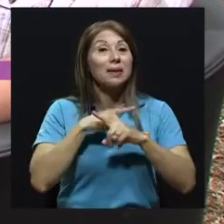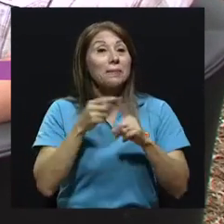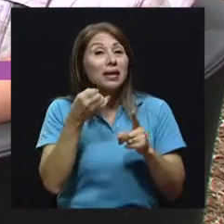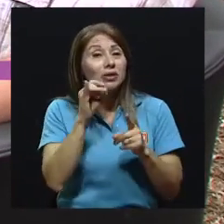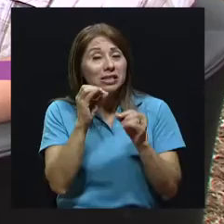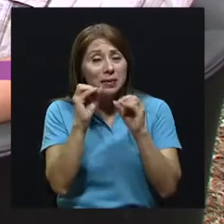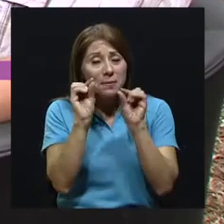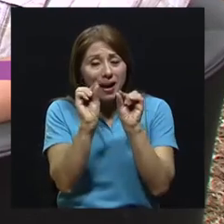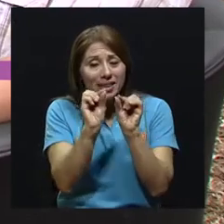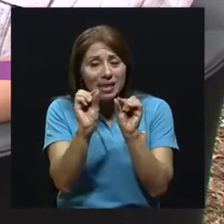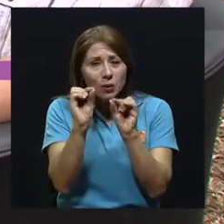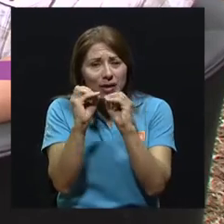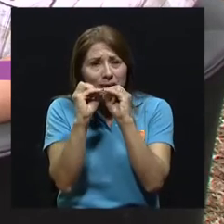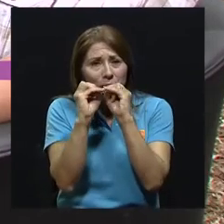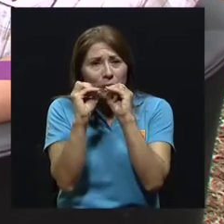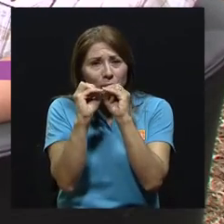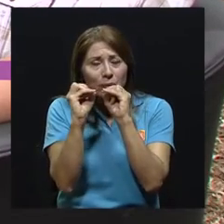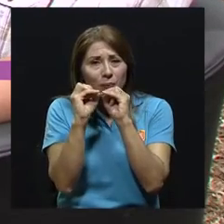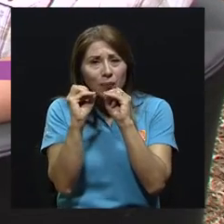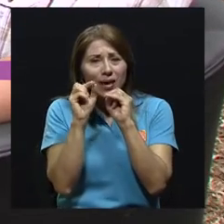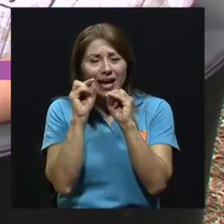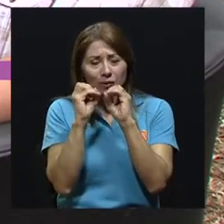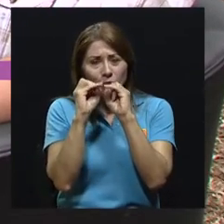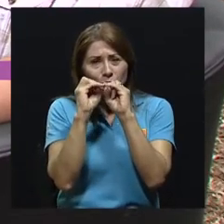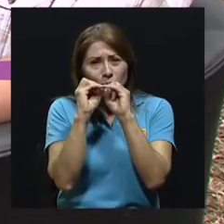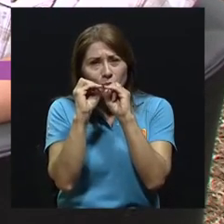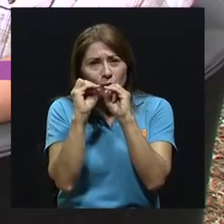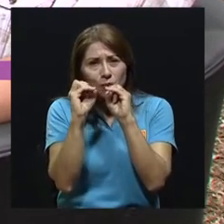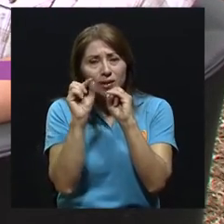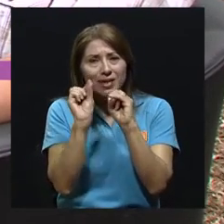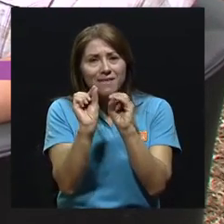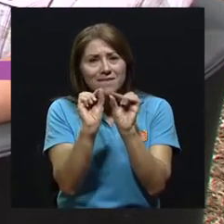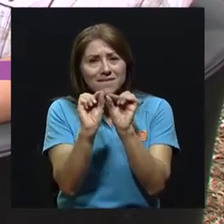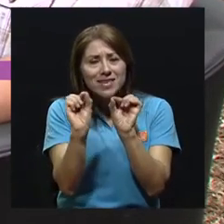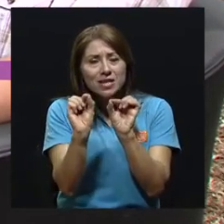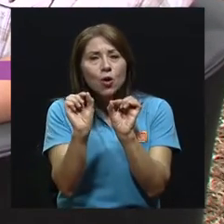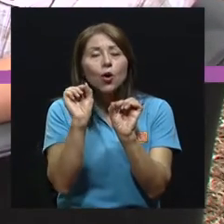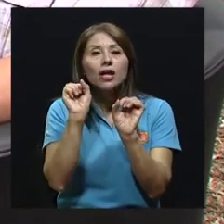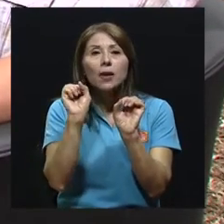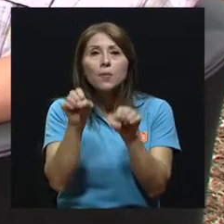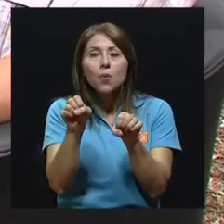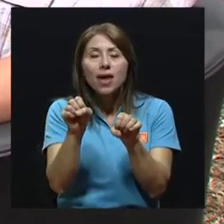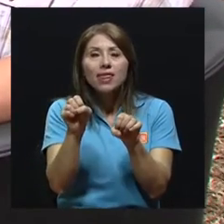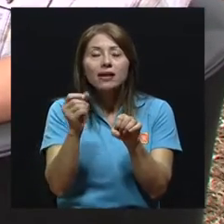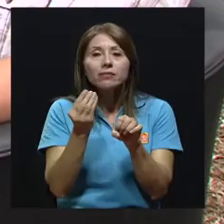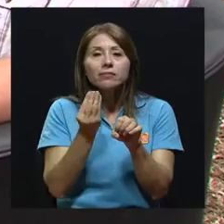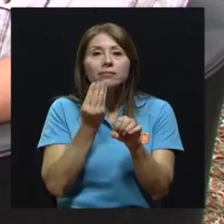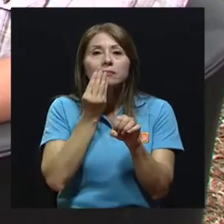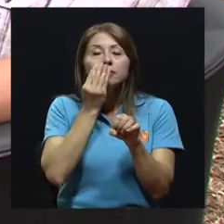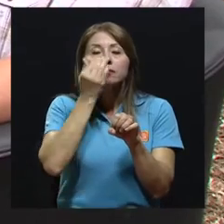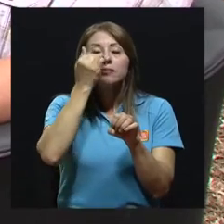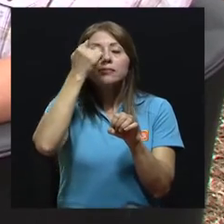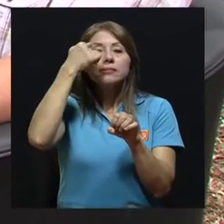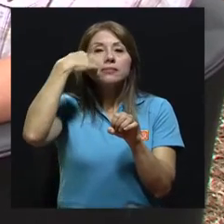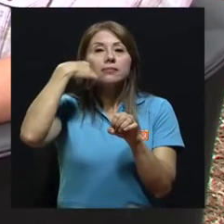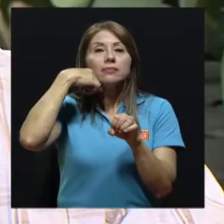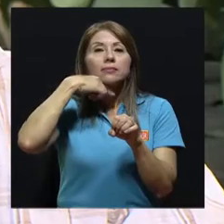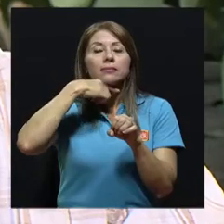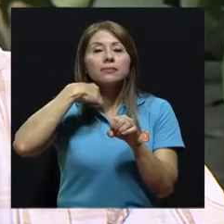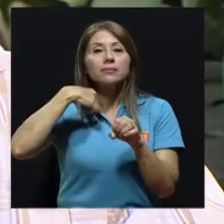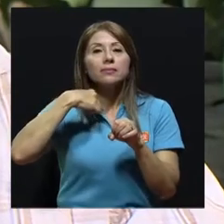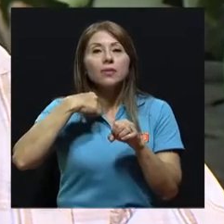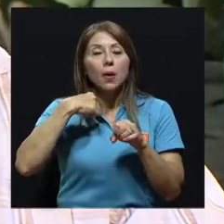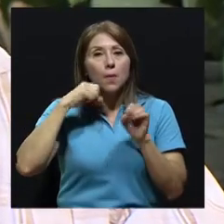partículas, podemos llegar a un punto donde hay un tamaño tan fino, tan fino, que puede entrar, esquivar todas las barberas que hay,